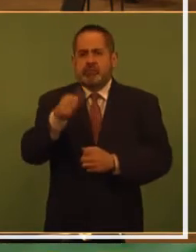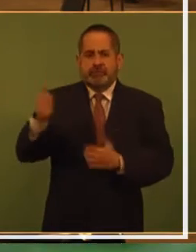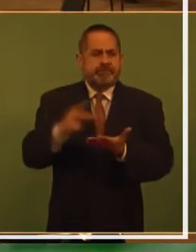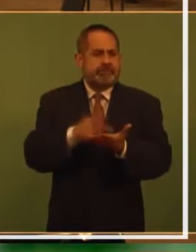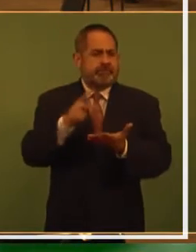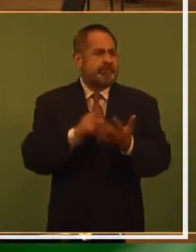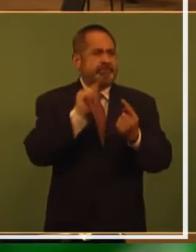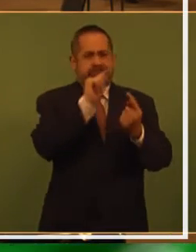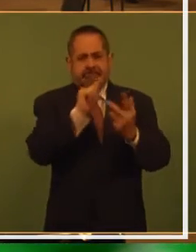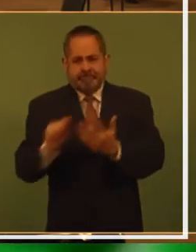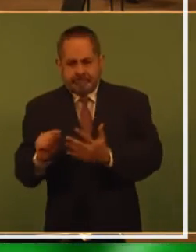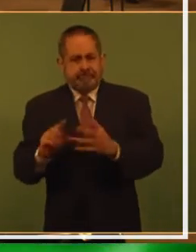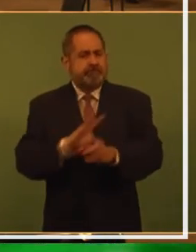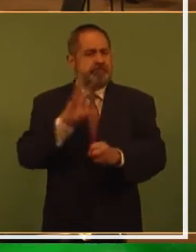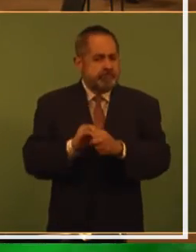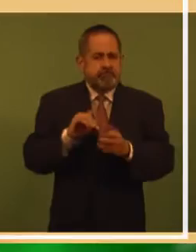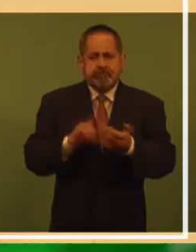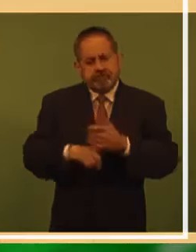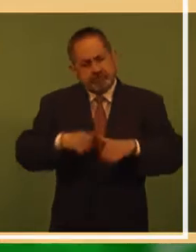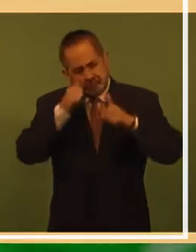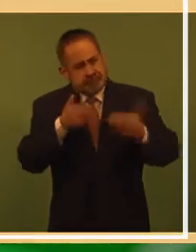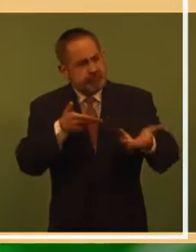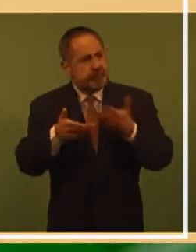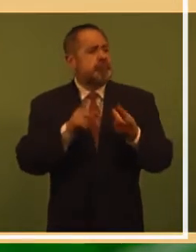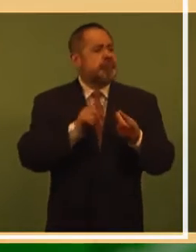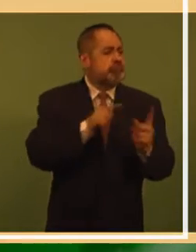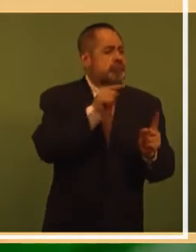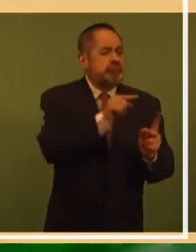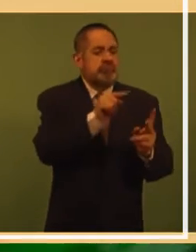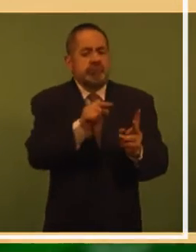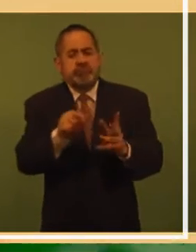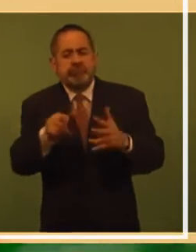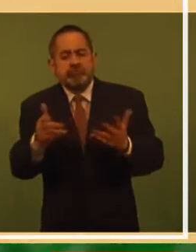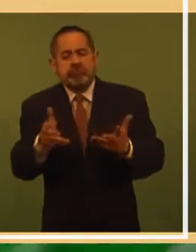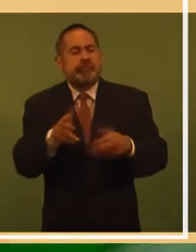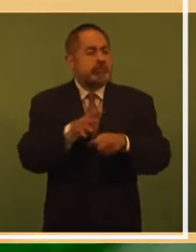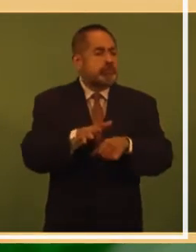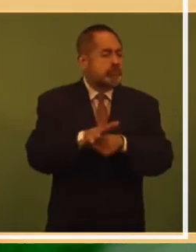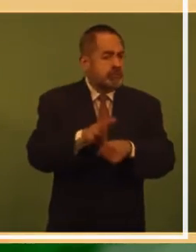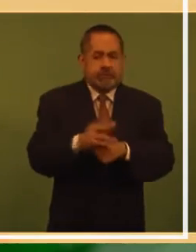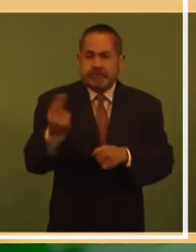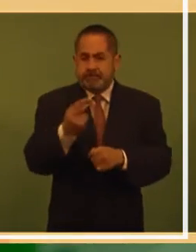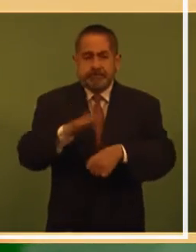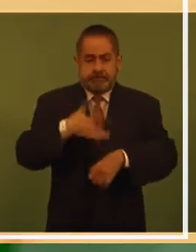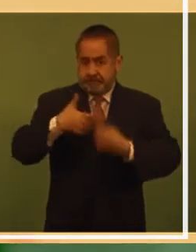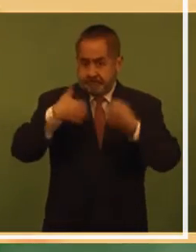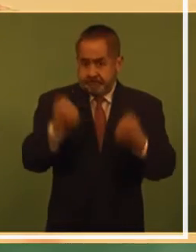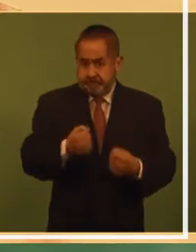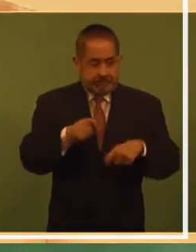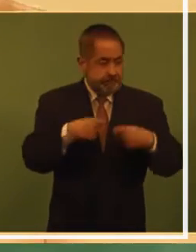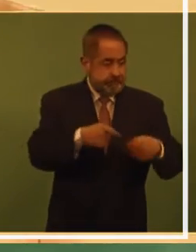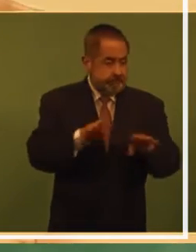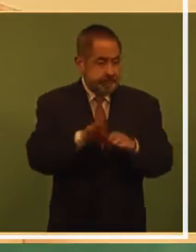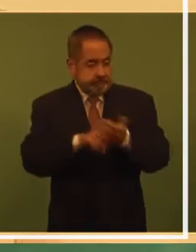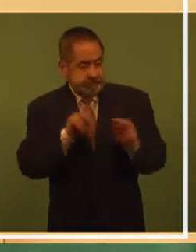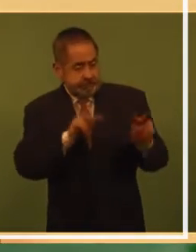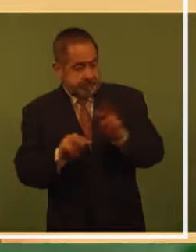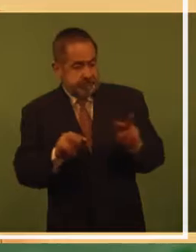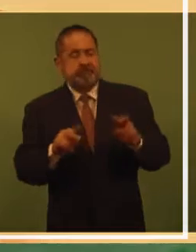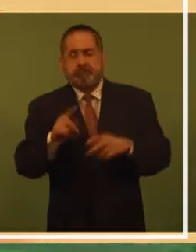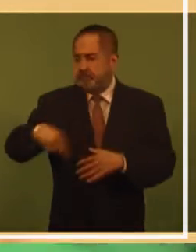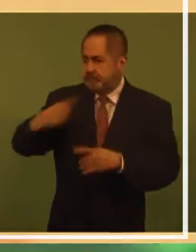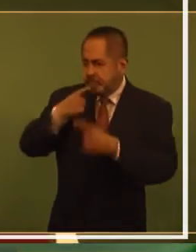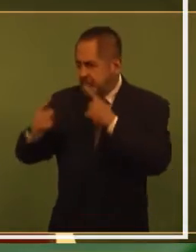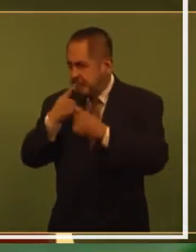esa directriz, se atiende de forma integral y focalizada la demanda de seguridad de cada municipio y entidad y se